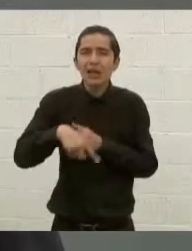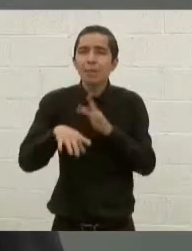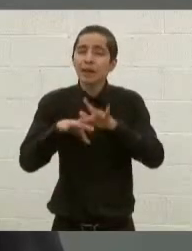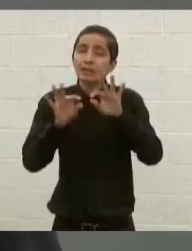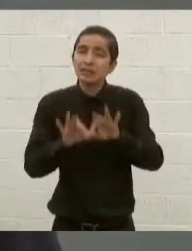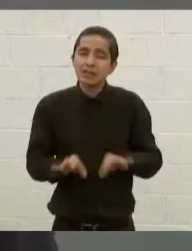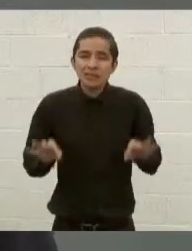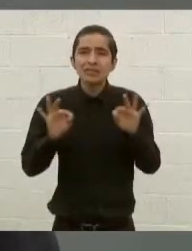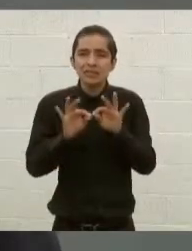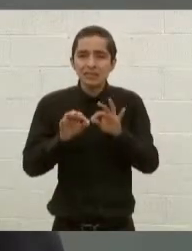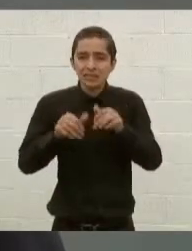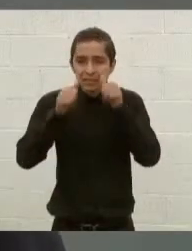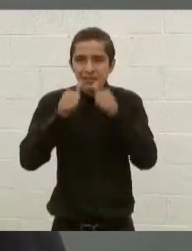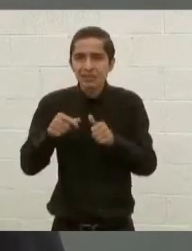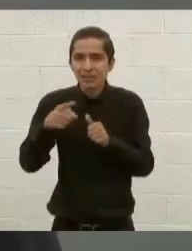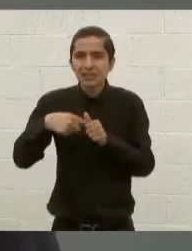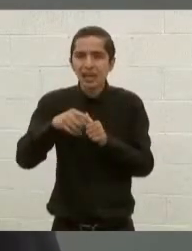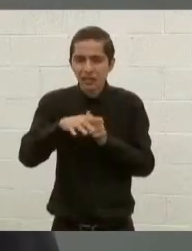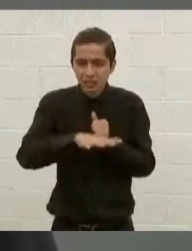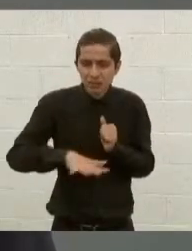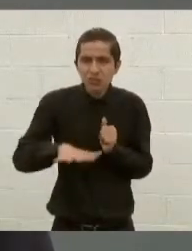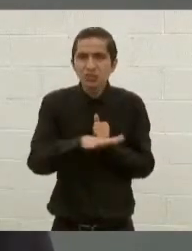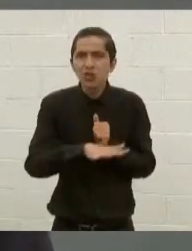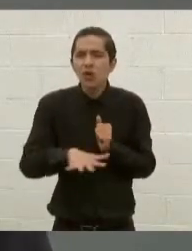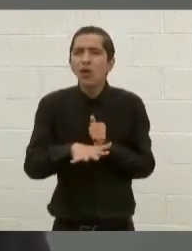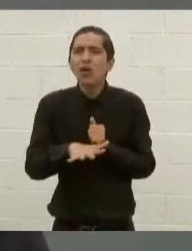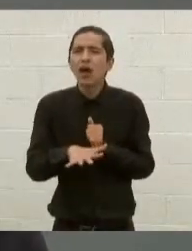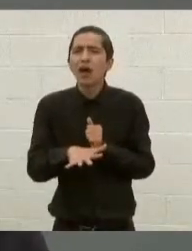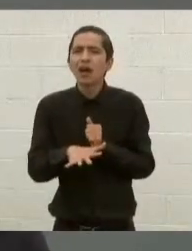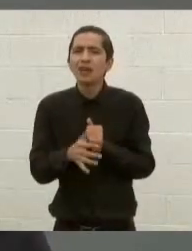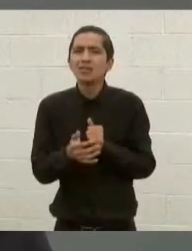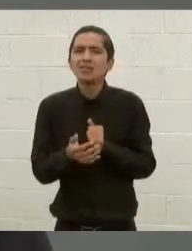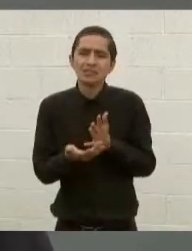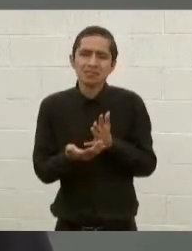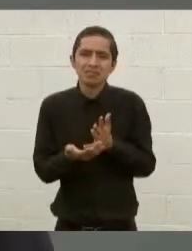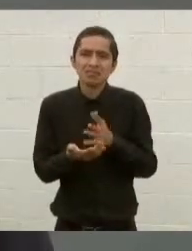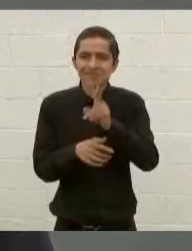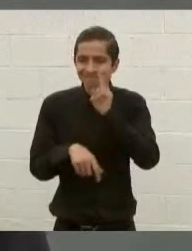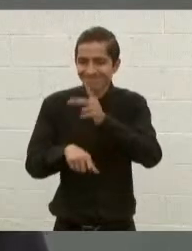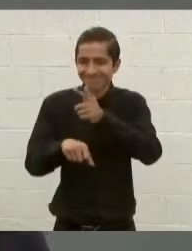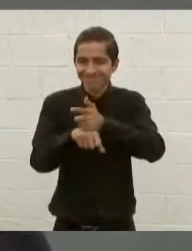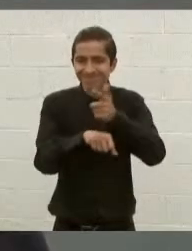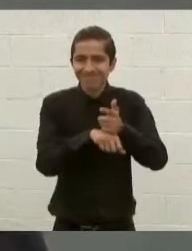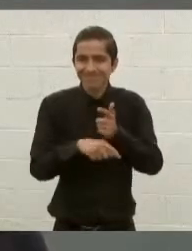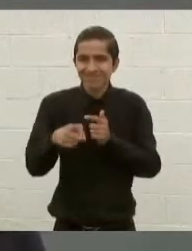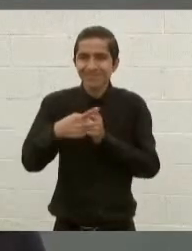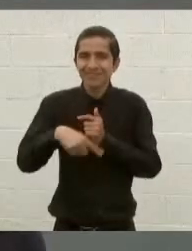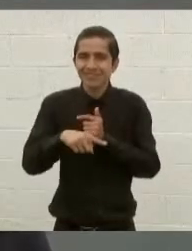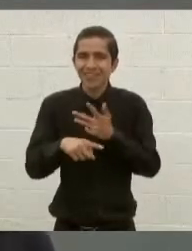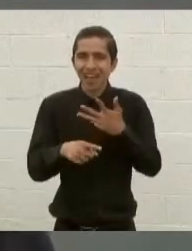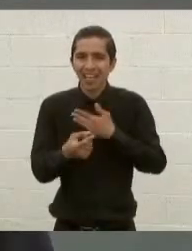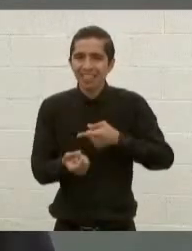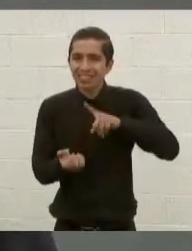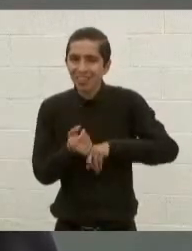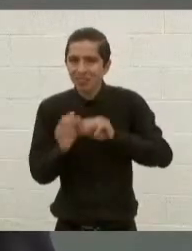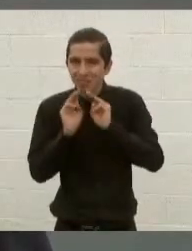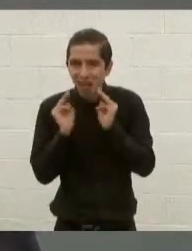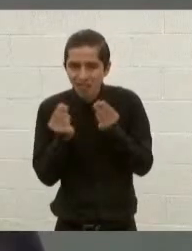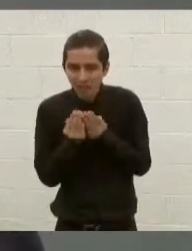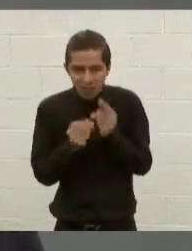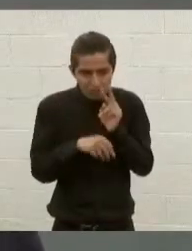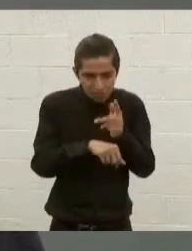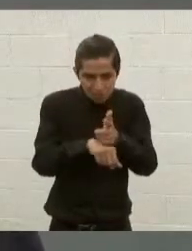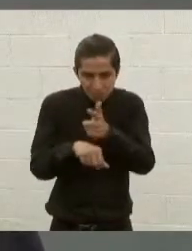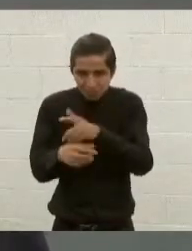prioritaria aquellas zonas que en virtud de la georreferenciación de la incidencia criminal